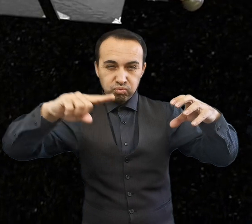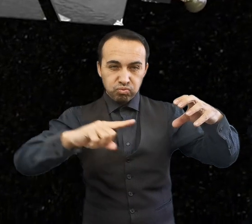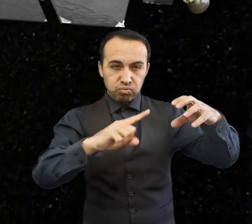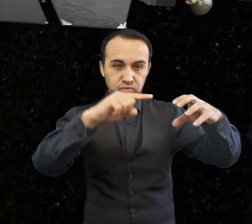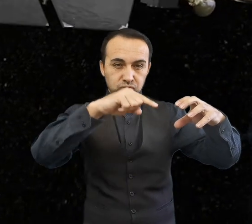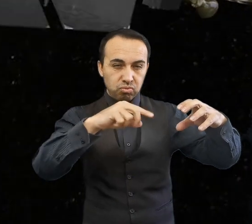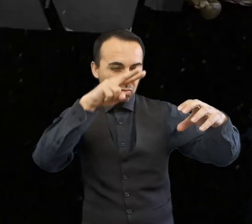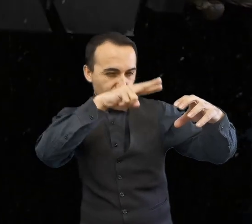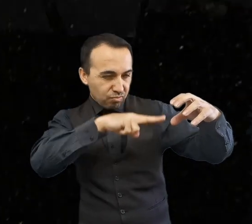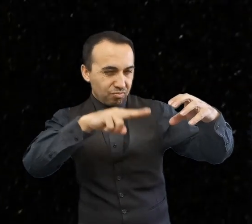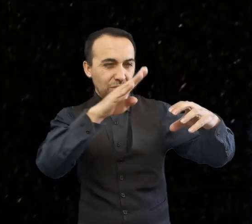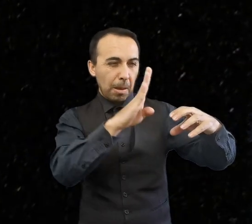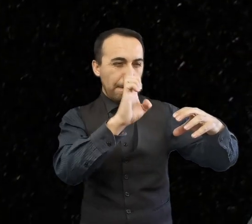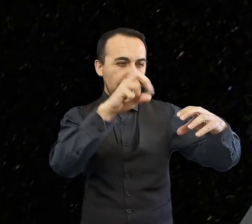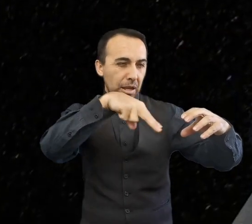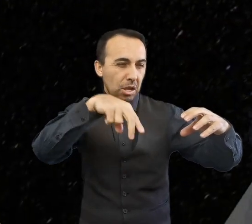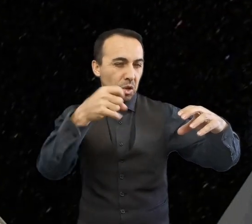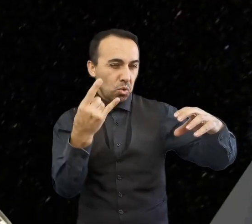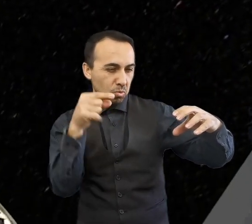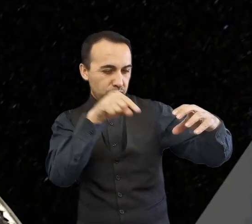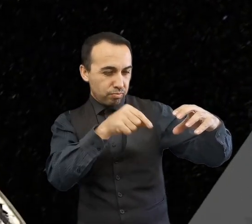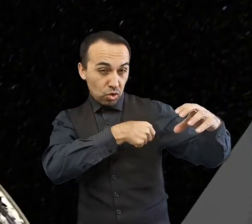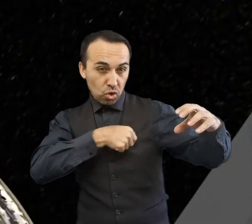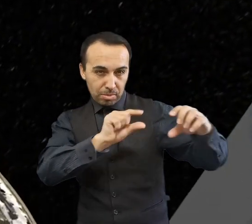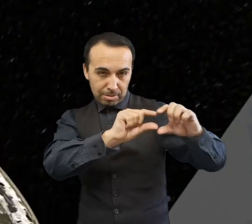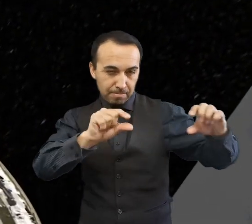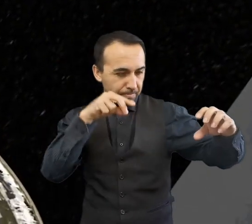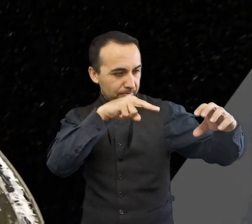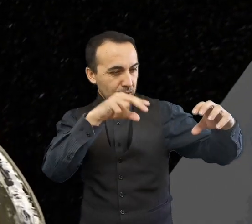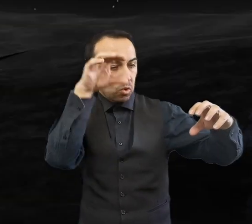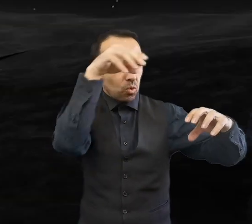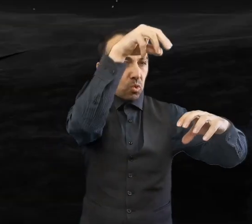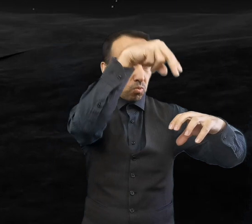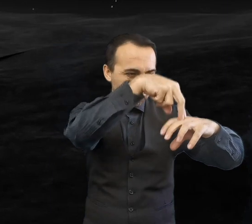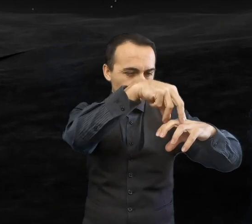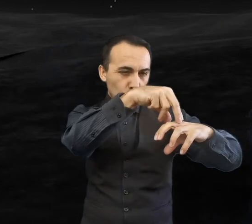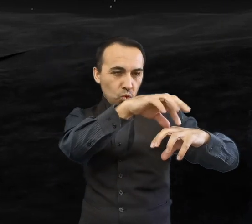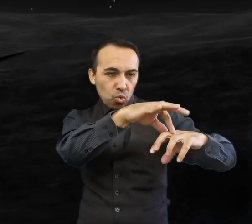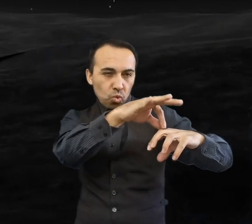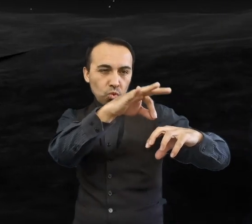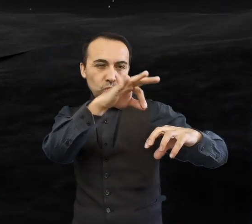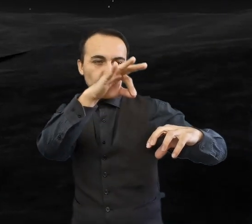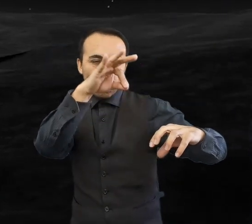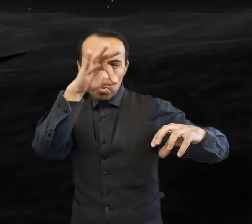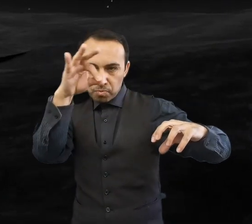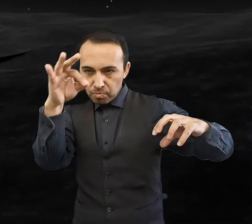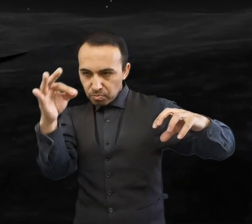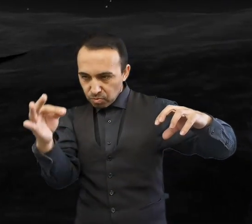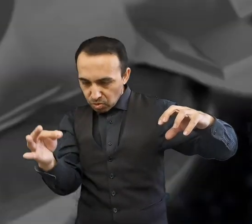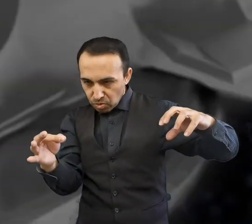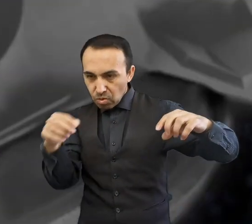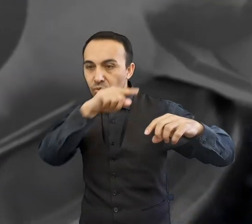y llevar una muestra del asteroide a la Tierra. Bennu es un asteroide Apolo que tiene unos 490 metros de